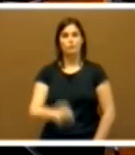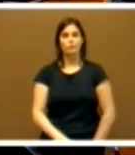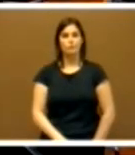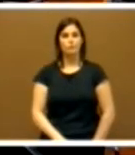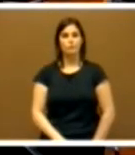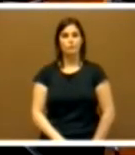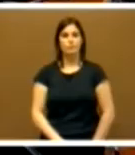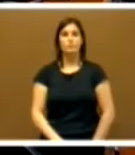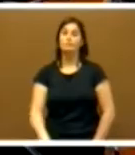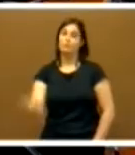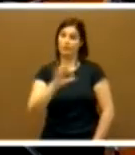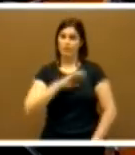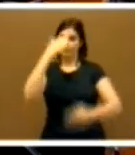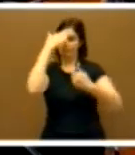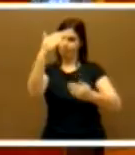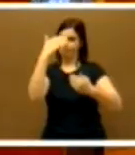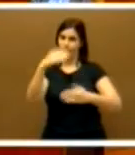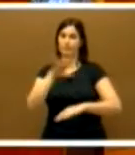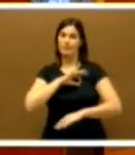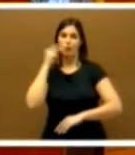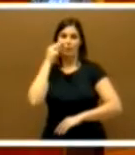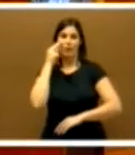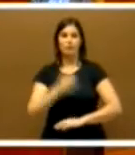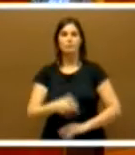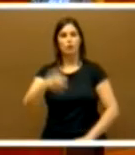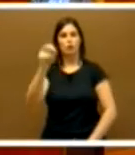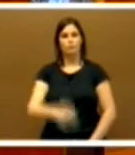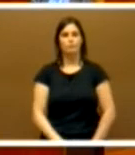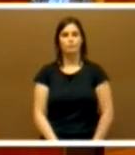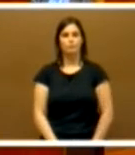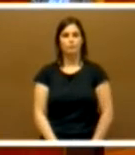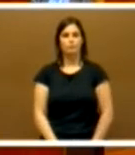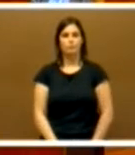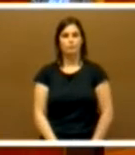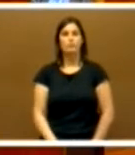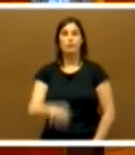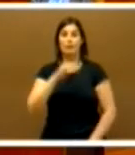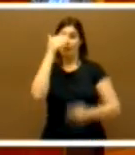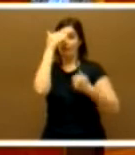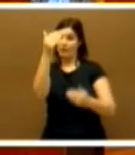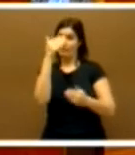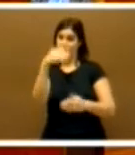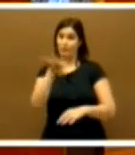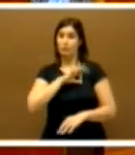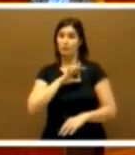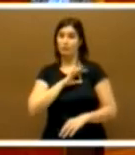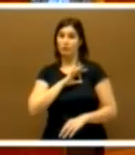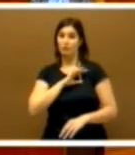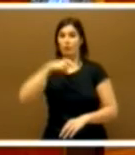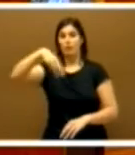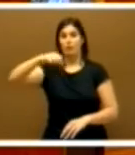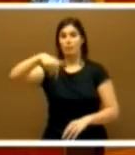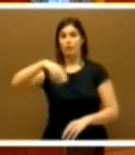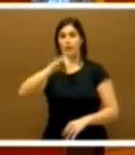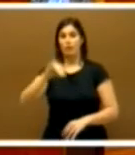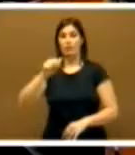Excelentísimo Señor Don Guillermo Fernández Vara Excelentísimo Señor Don Fernando Jesús Manzano